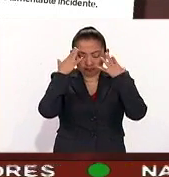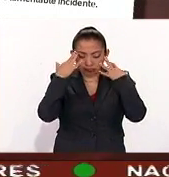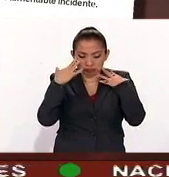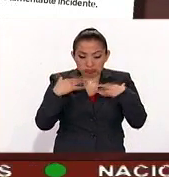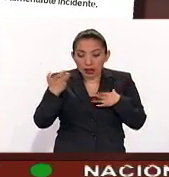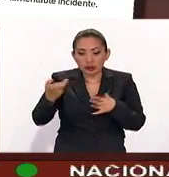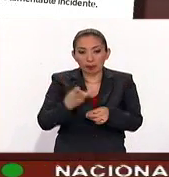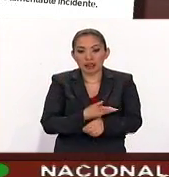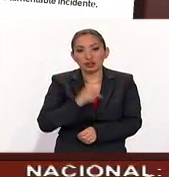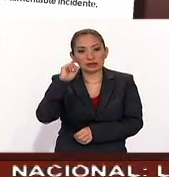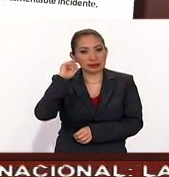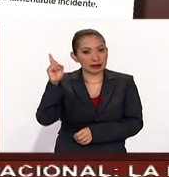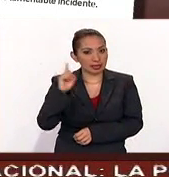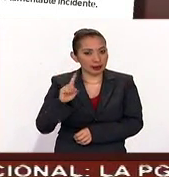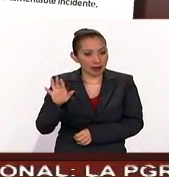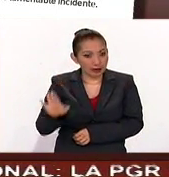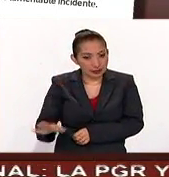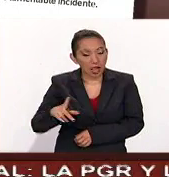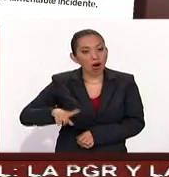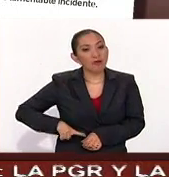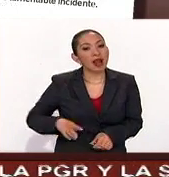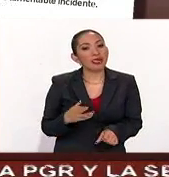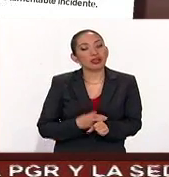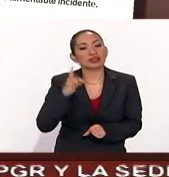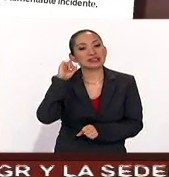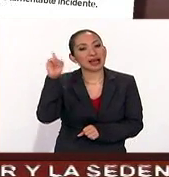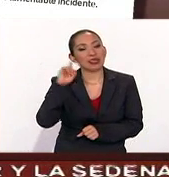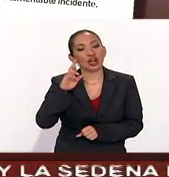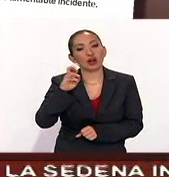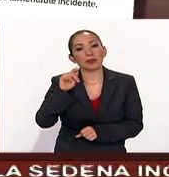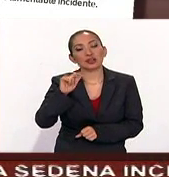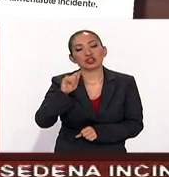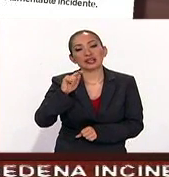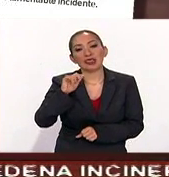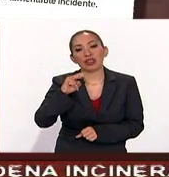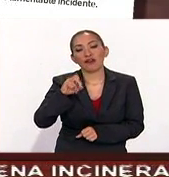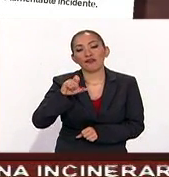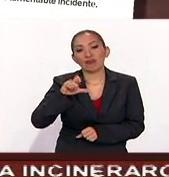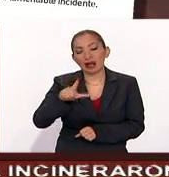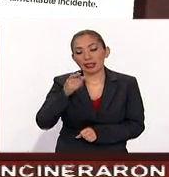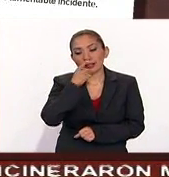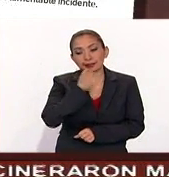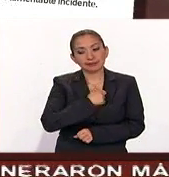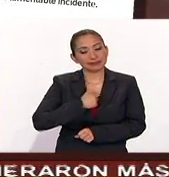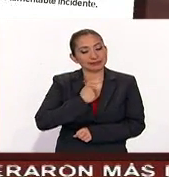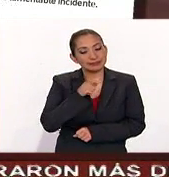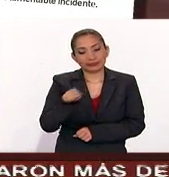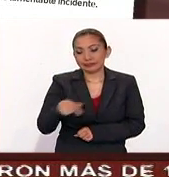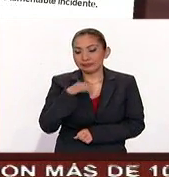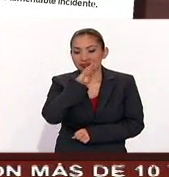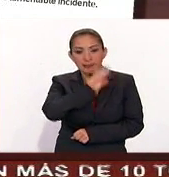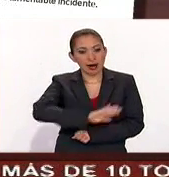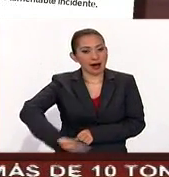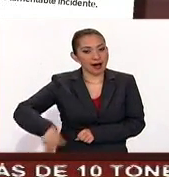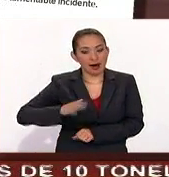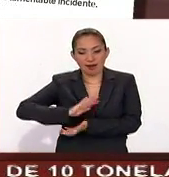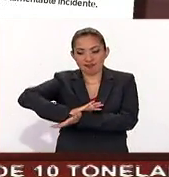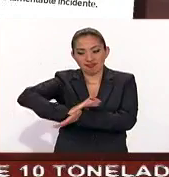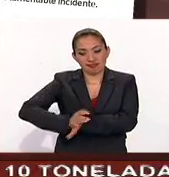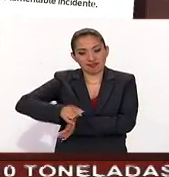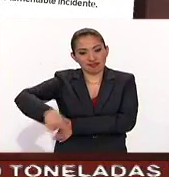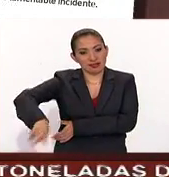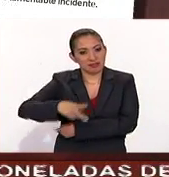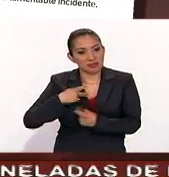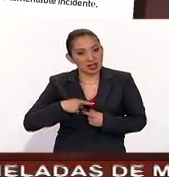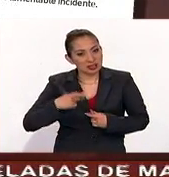Esto sucedió en Zacatecas. El gobernador de Zacatecas, Roberto Sandoval, lamentó esta humillación, esta falta de respeto,